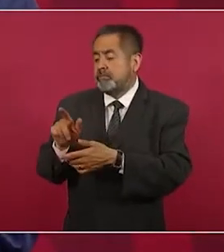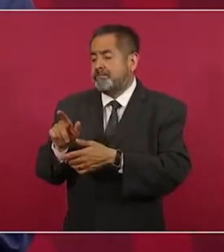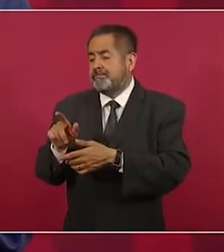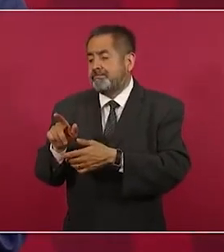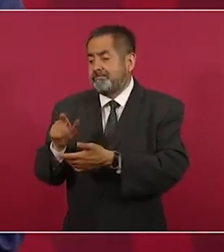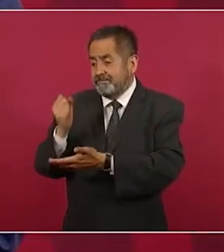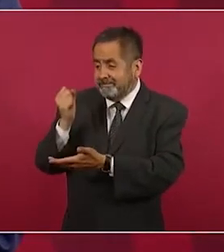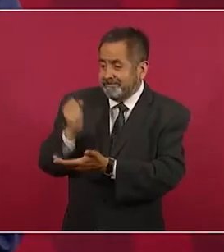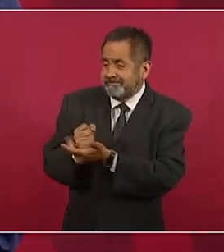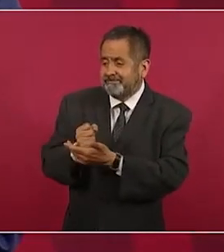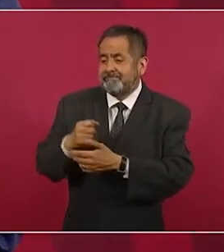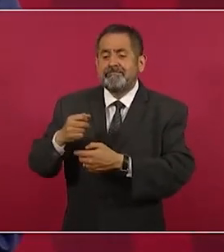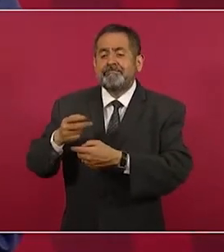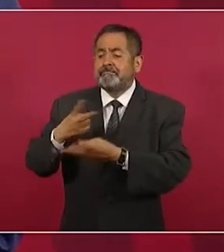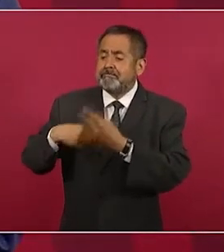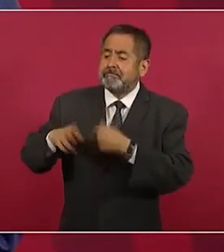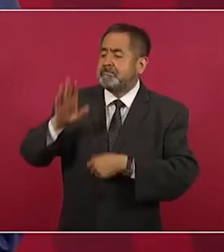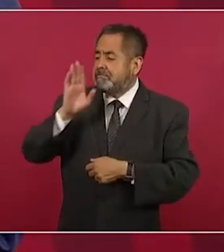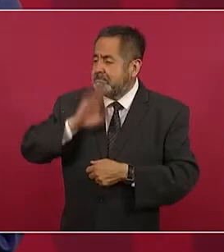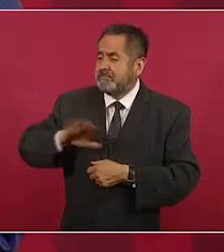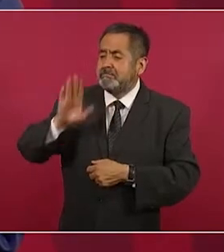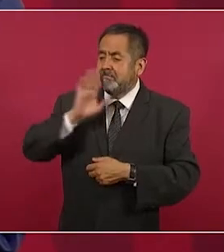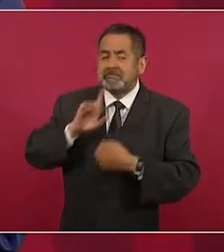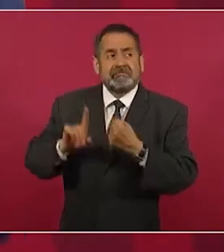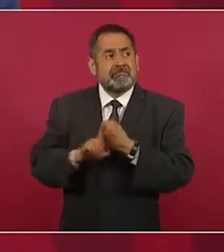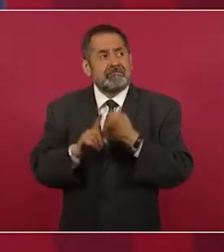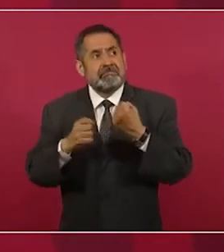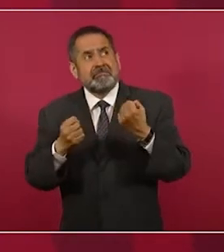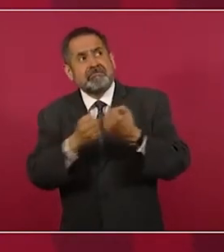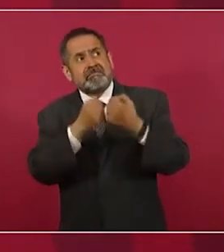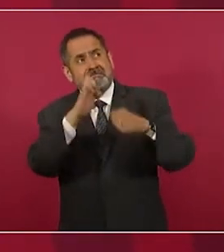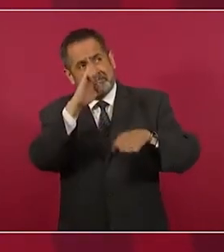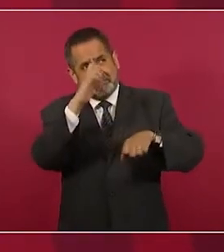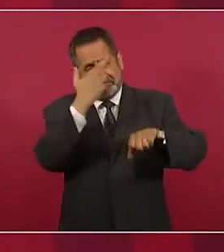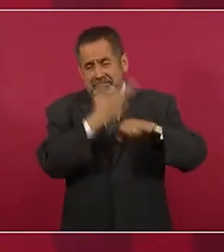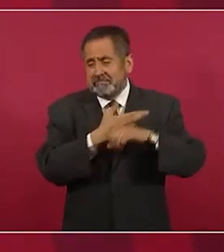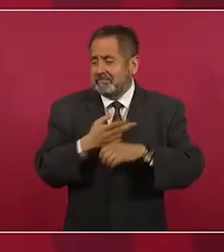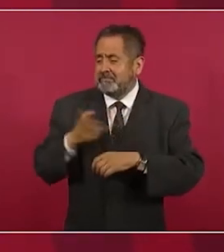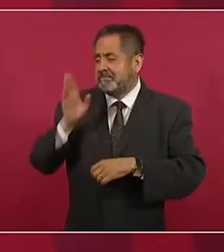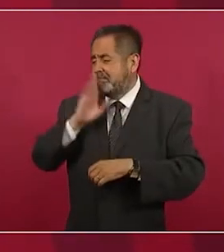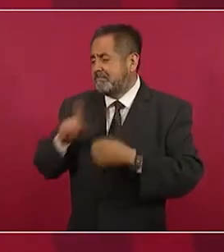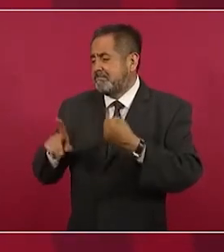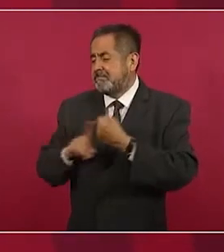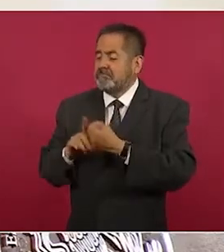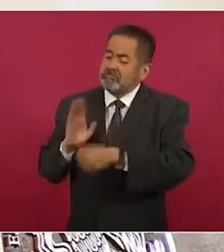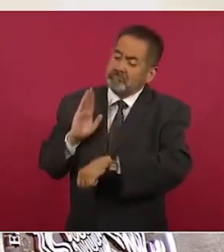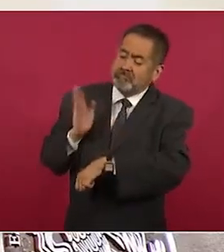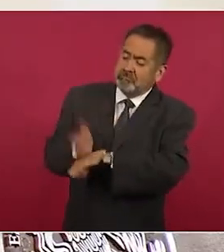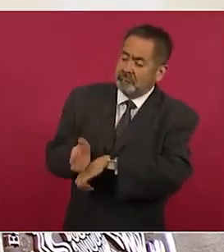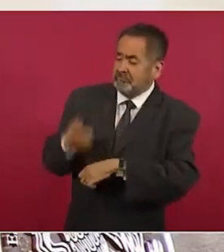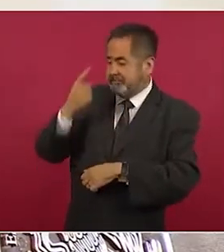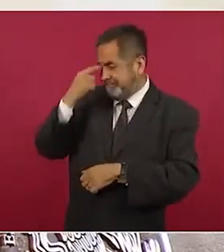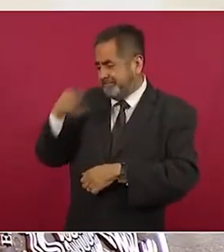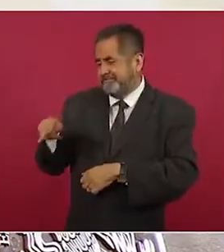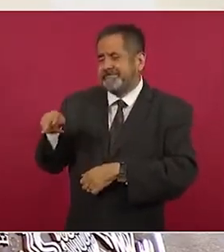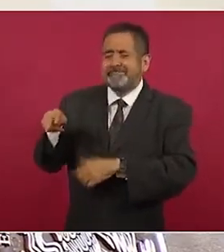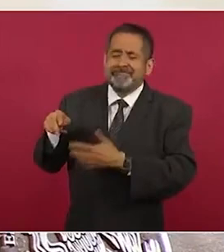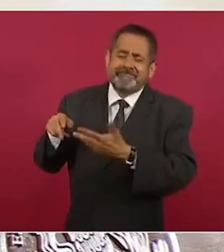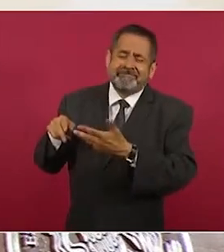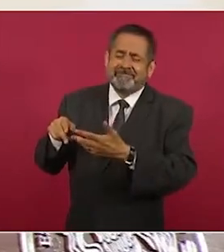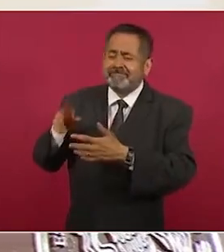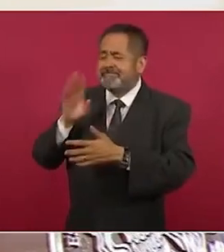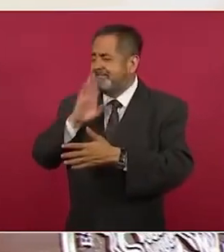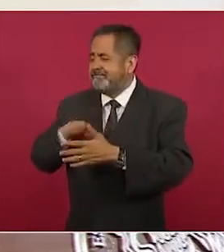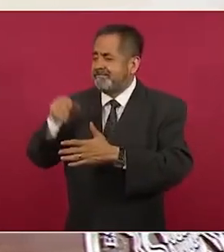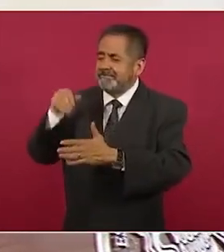que nos iban a castigar, porque nos iban a